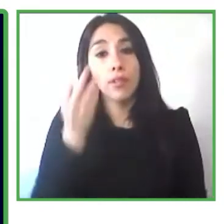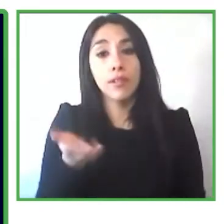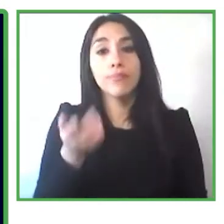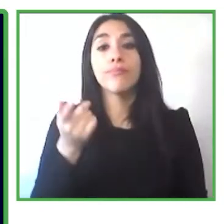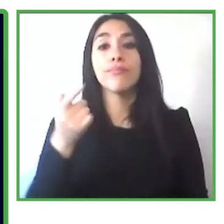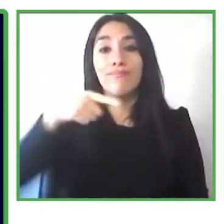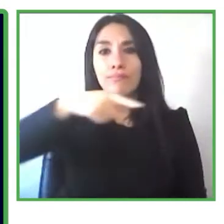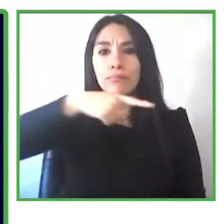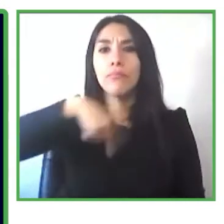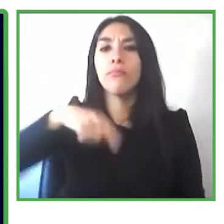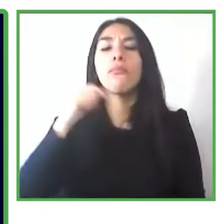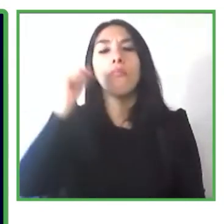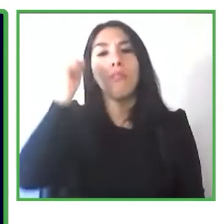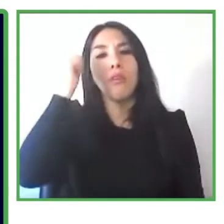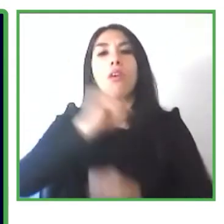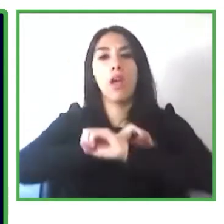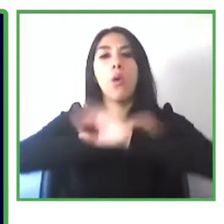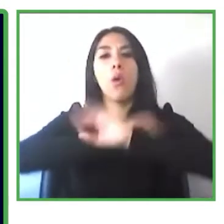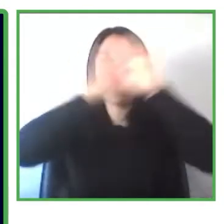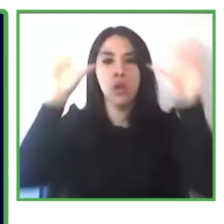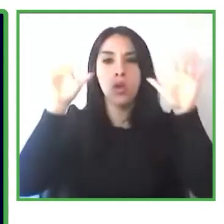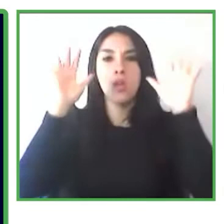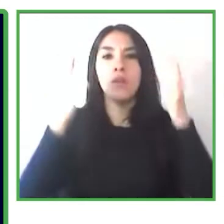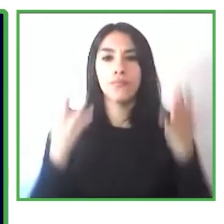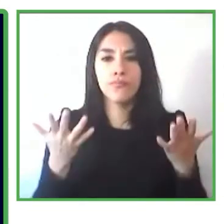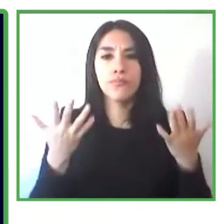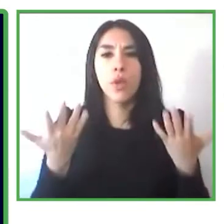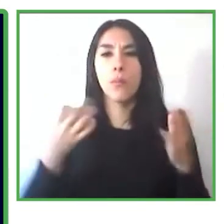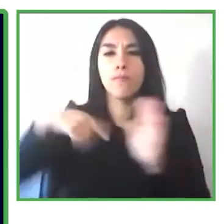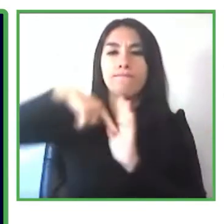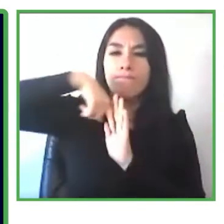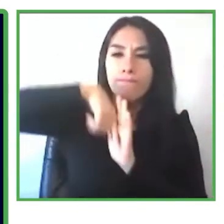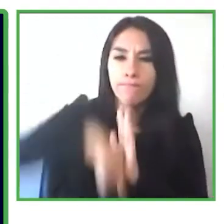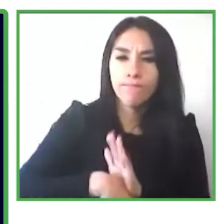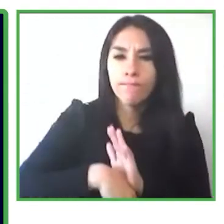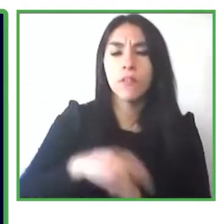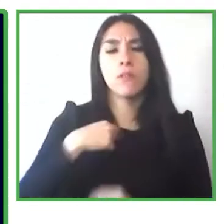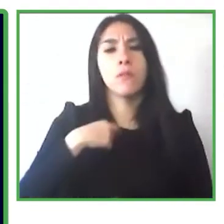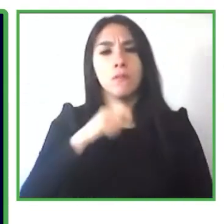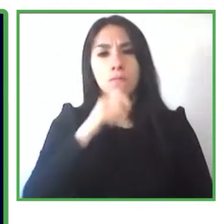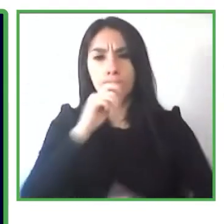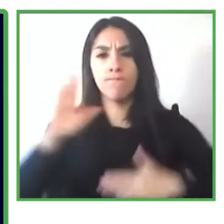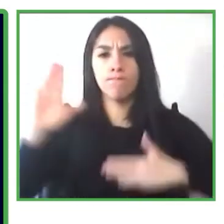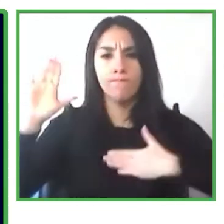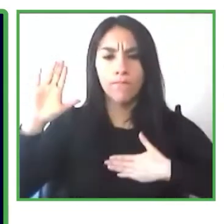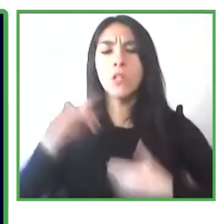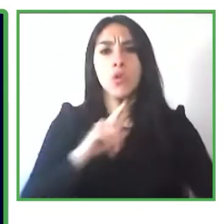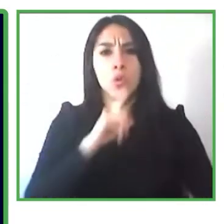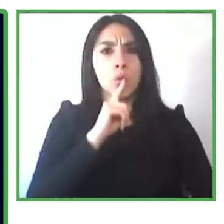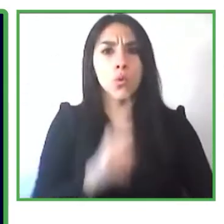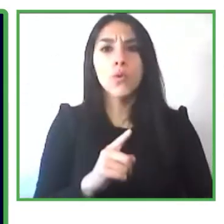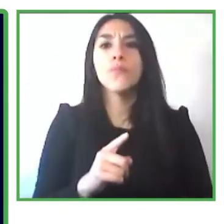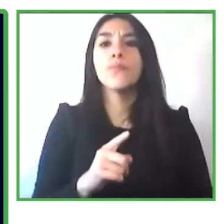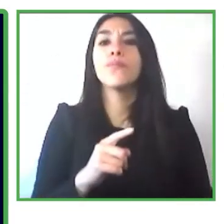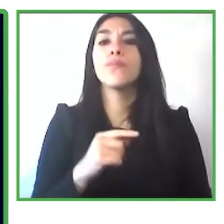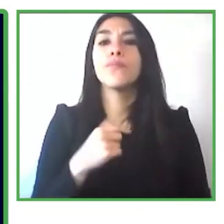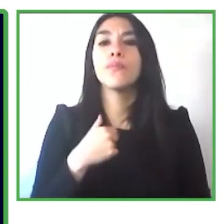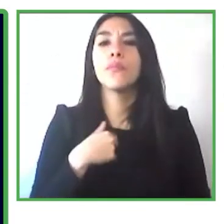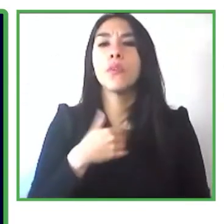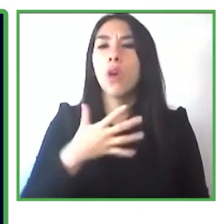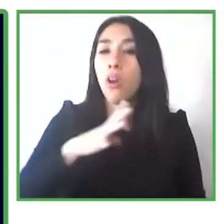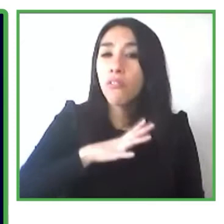profundo y un compromiso verdaderamente importante teníamos que generar algo que permita a las empresas